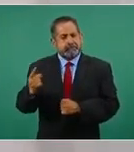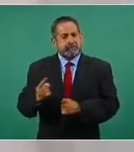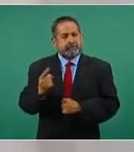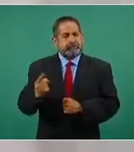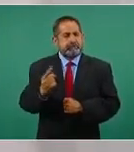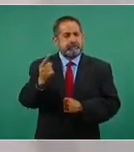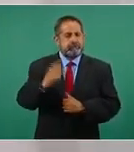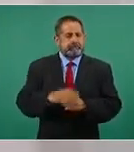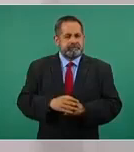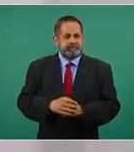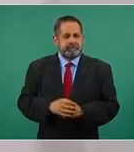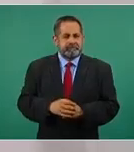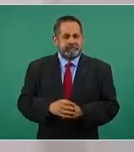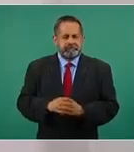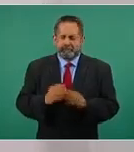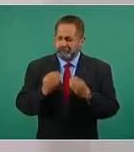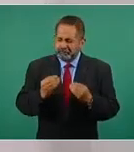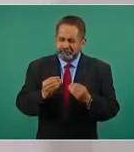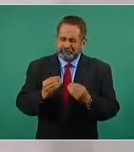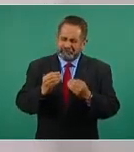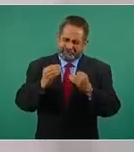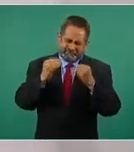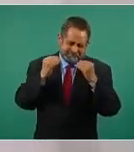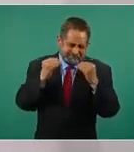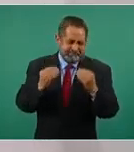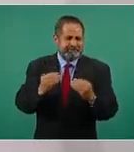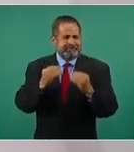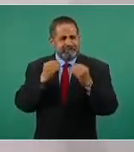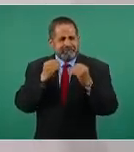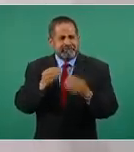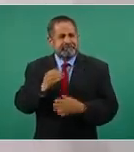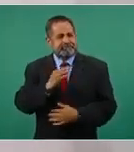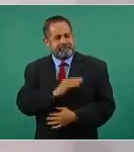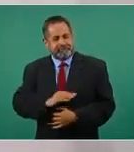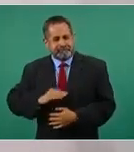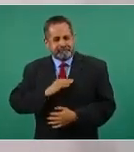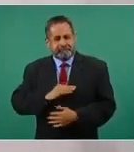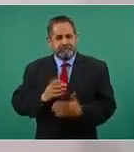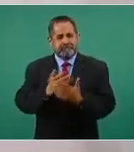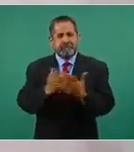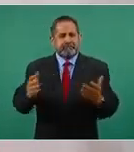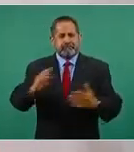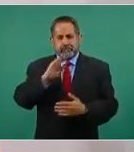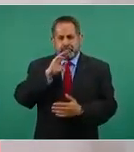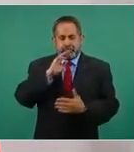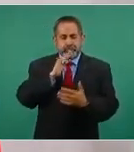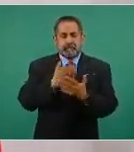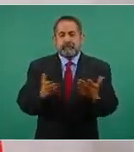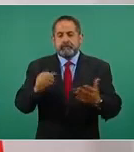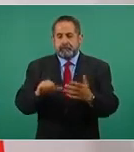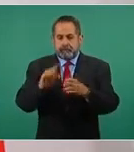Muchas, muchas, muchas felicidades a todas las mamás en este día.